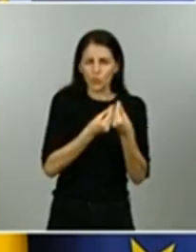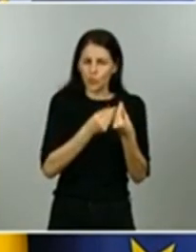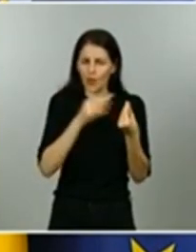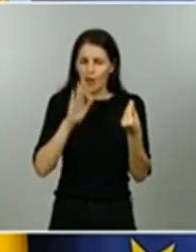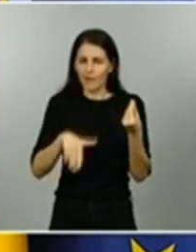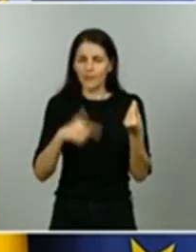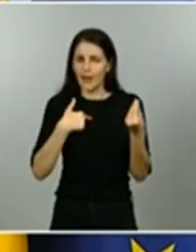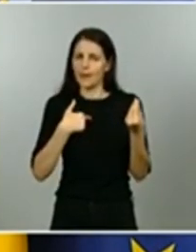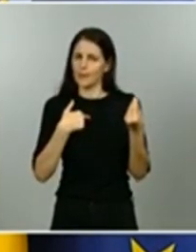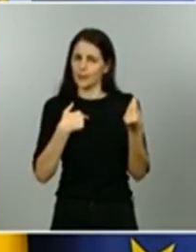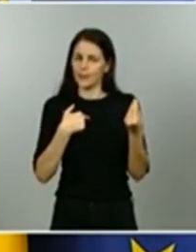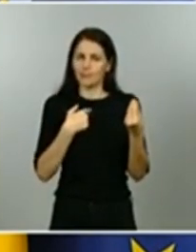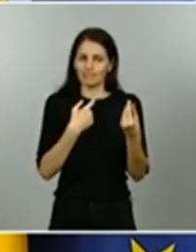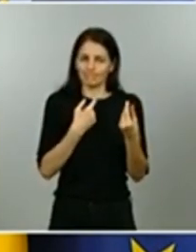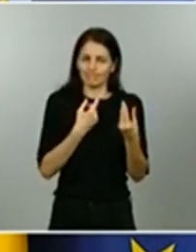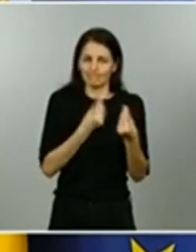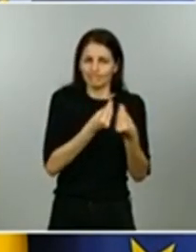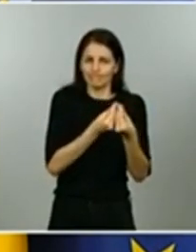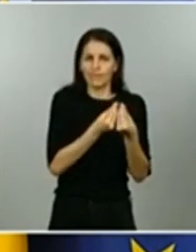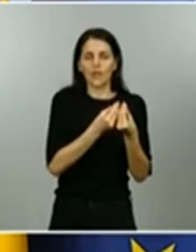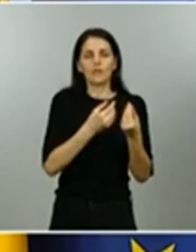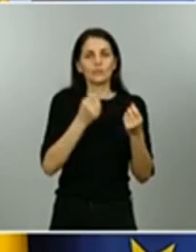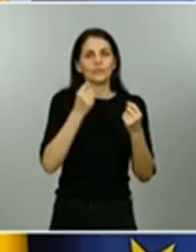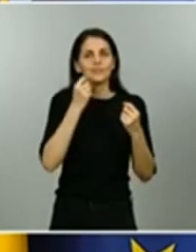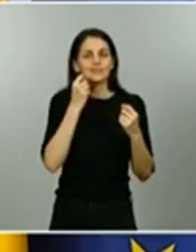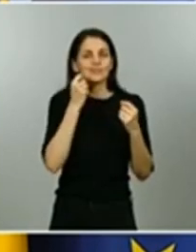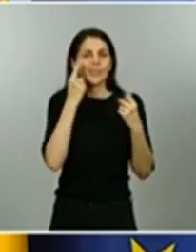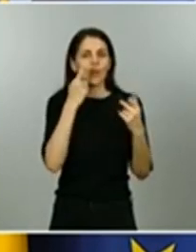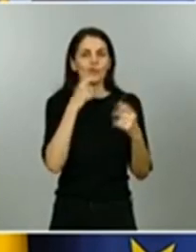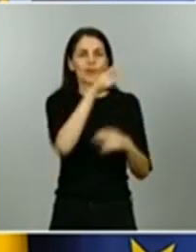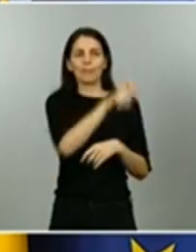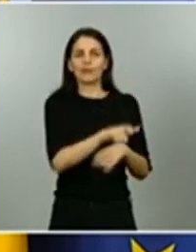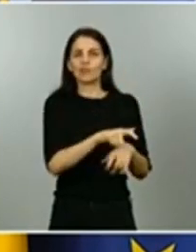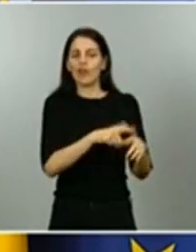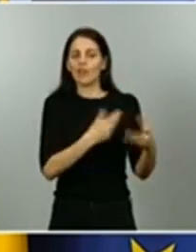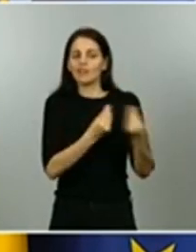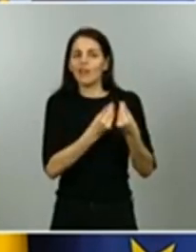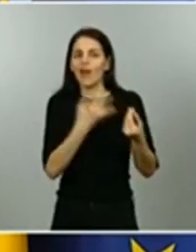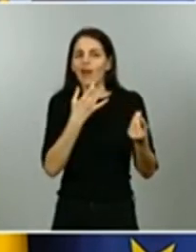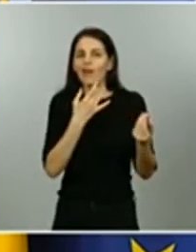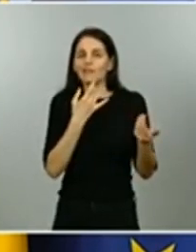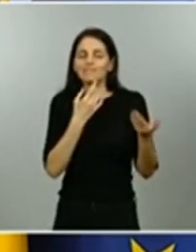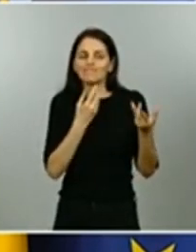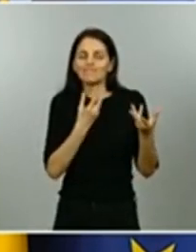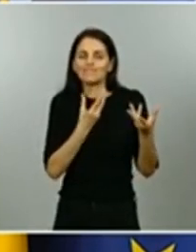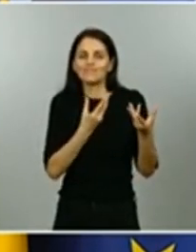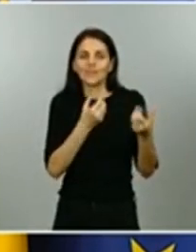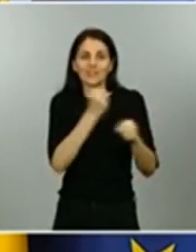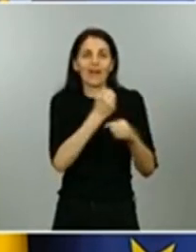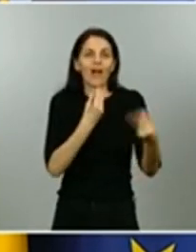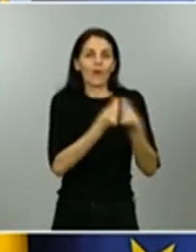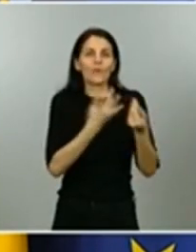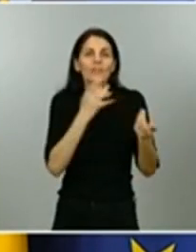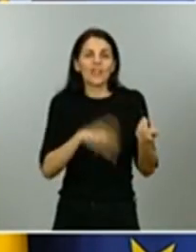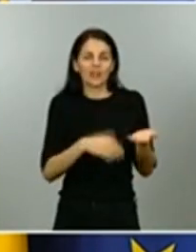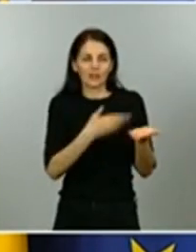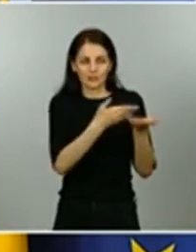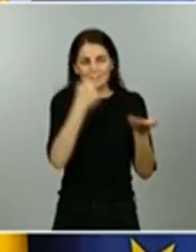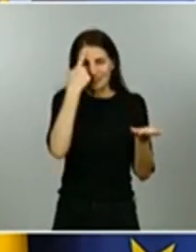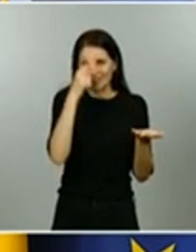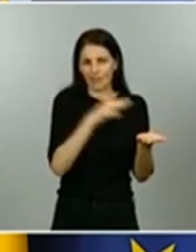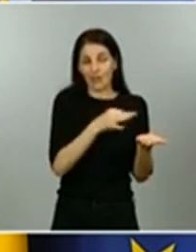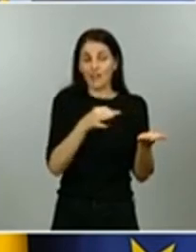que están a tu alrededor o con las que tú estás y la doctora Yolanda Fuentes me parece una profesional excepcional una